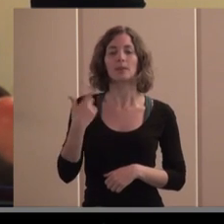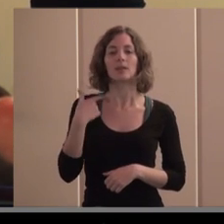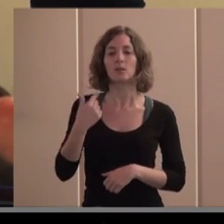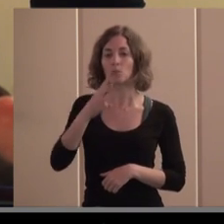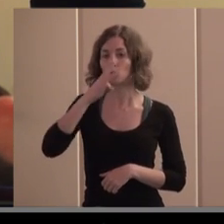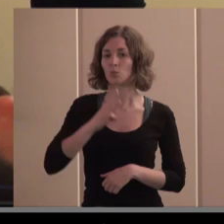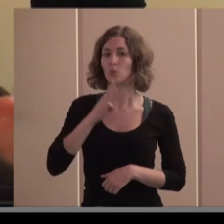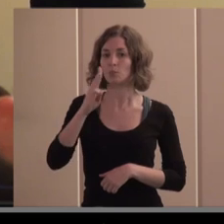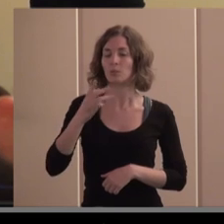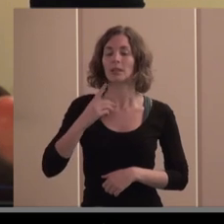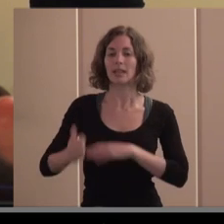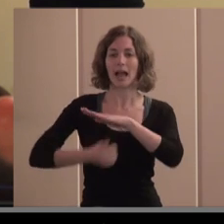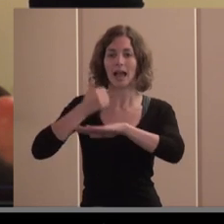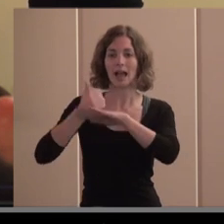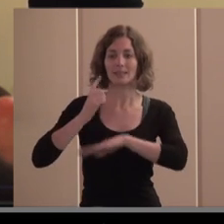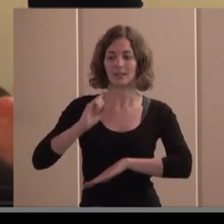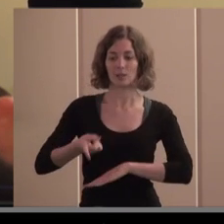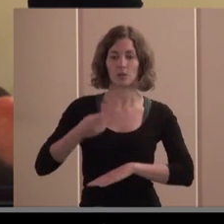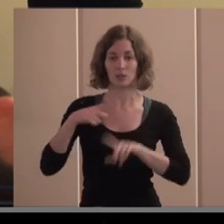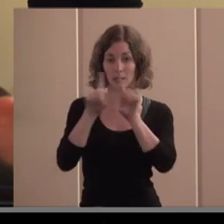Alta Dirección de Empresas por el IES